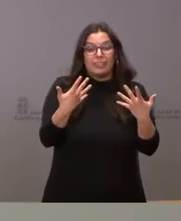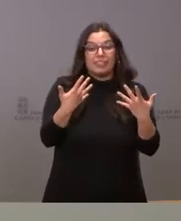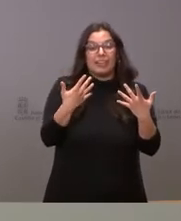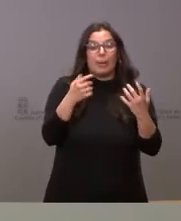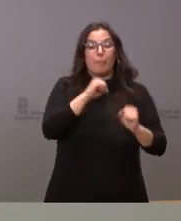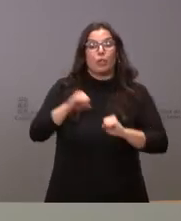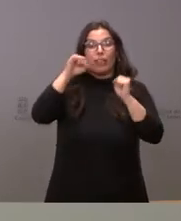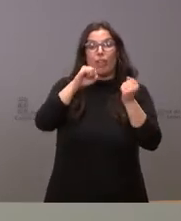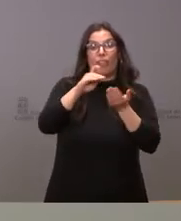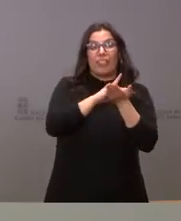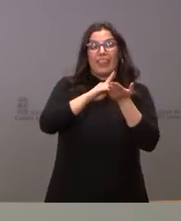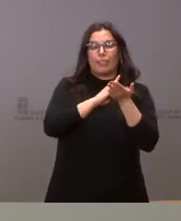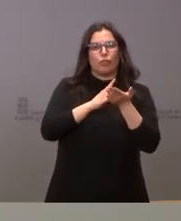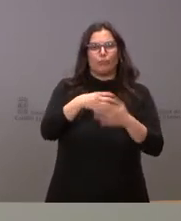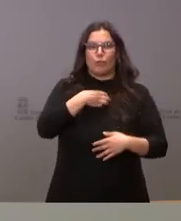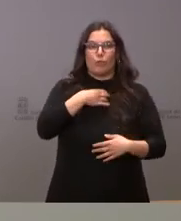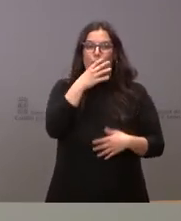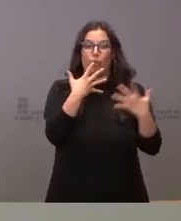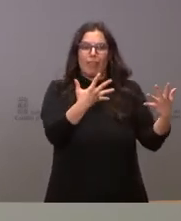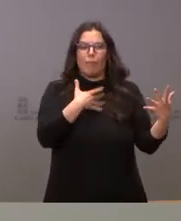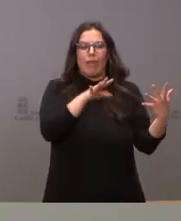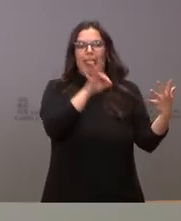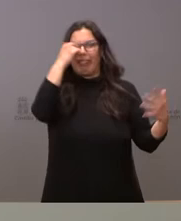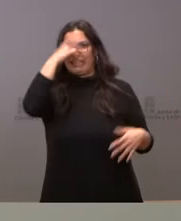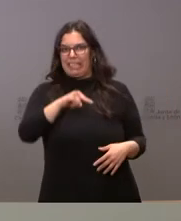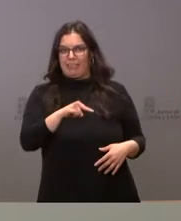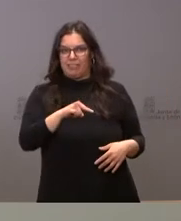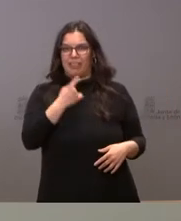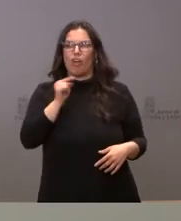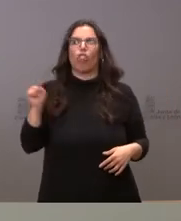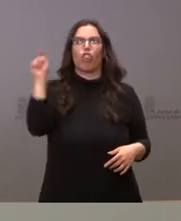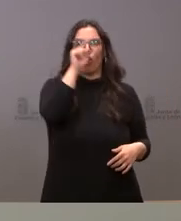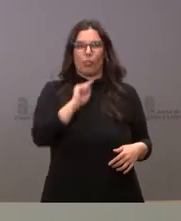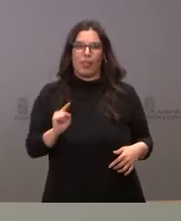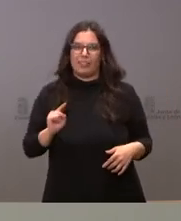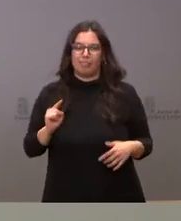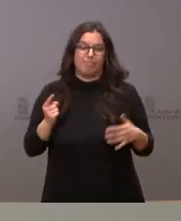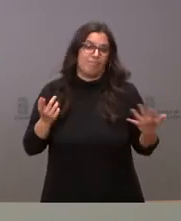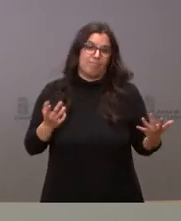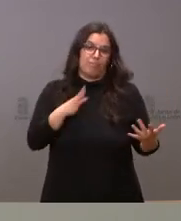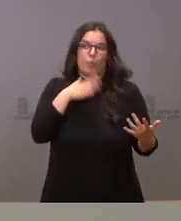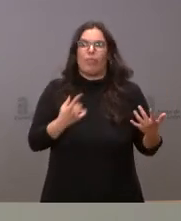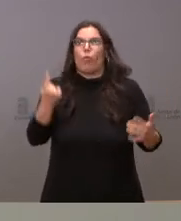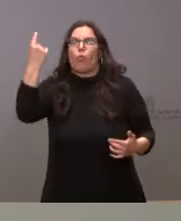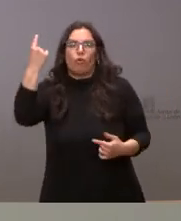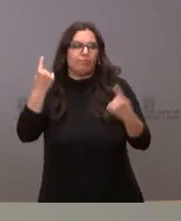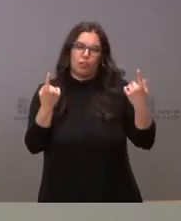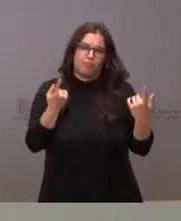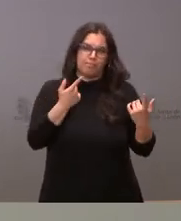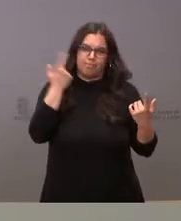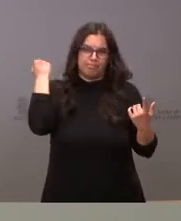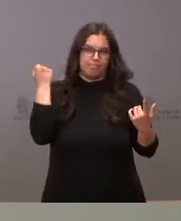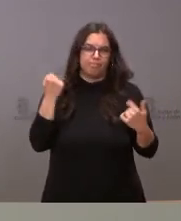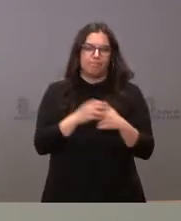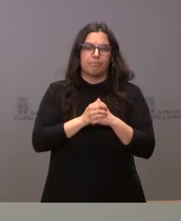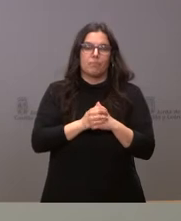en estas provincias, porque lógicamente en algunas de ellas estamos hablando de tan solo una persona. Informarles